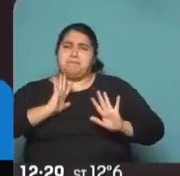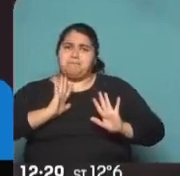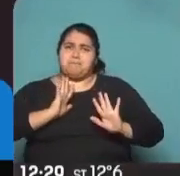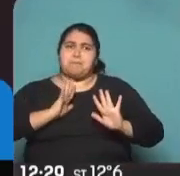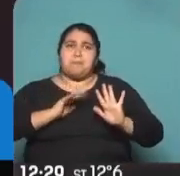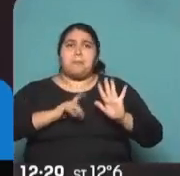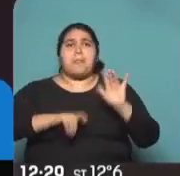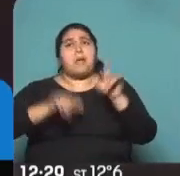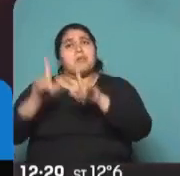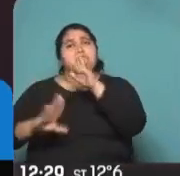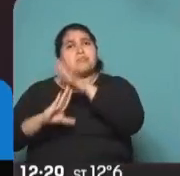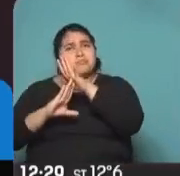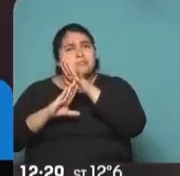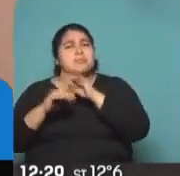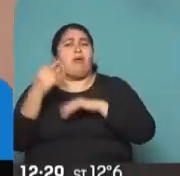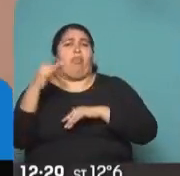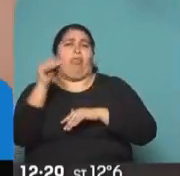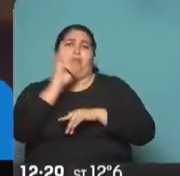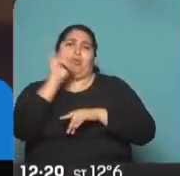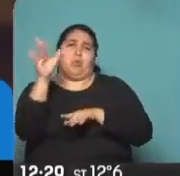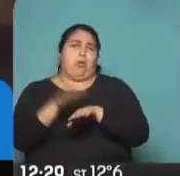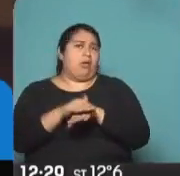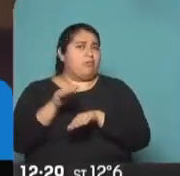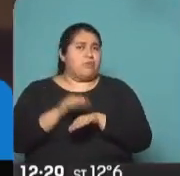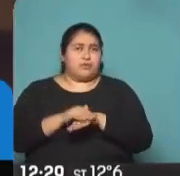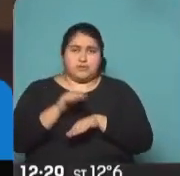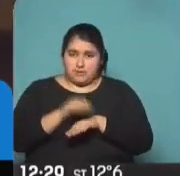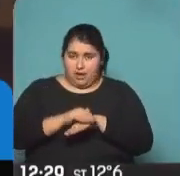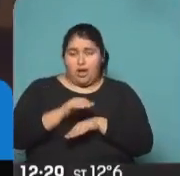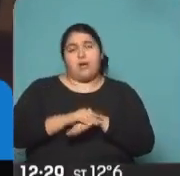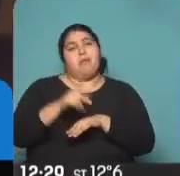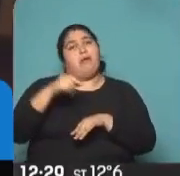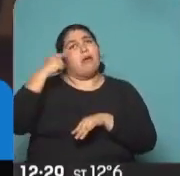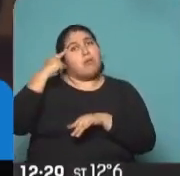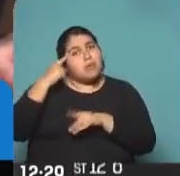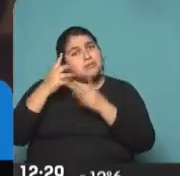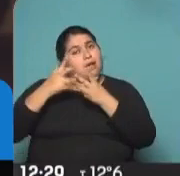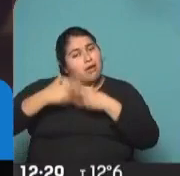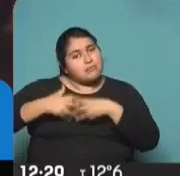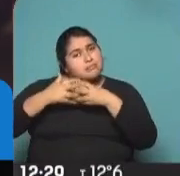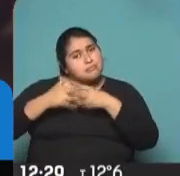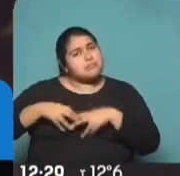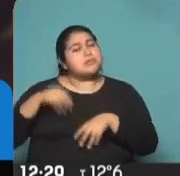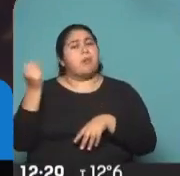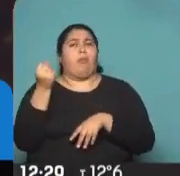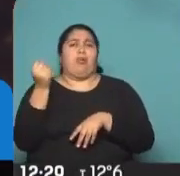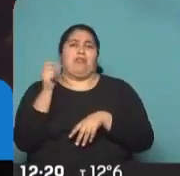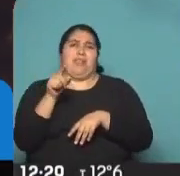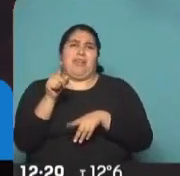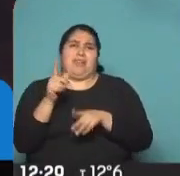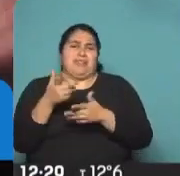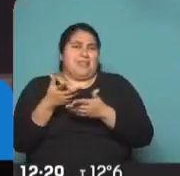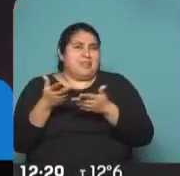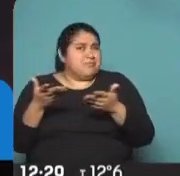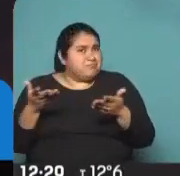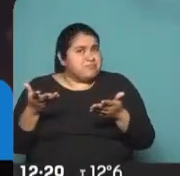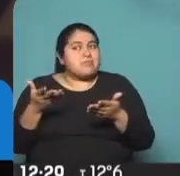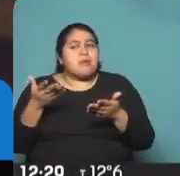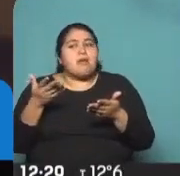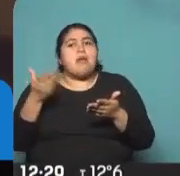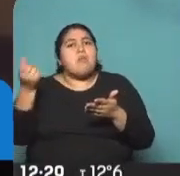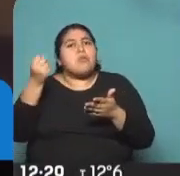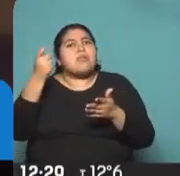tienen que tener la responsabilidad de pensar también que atrás de eso hay una sociedad